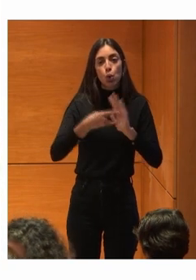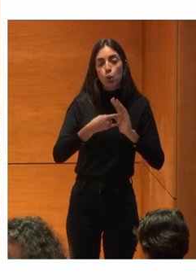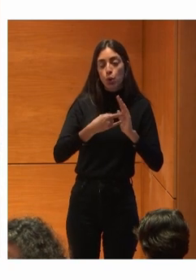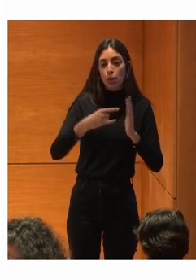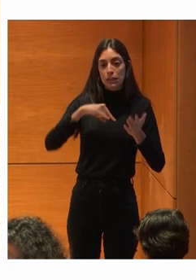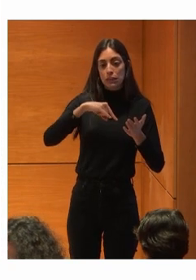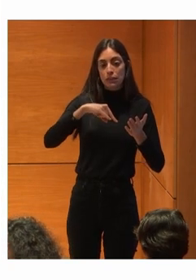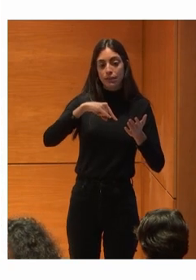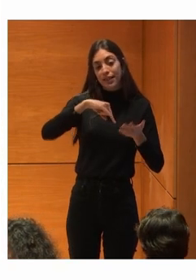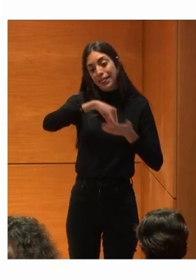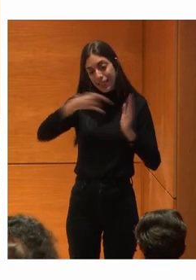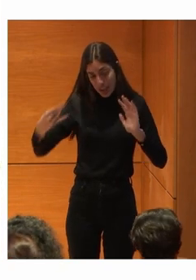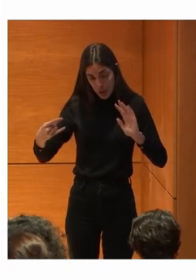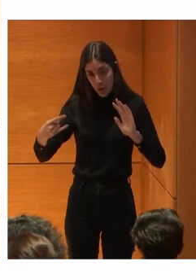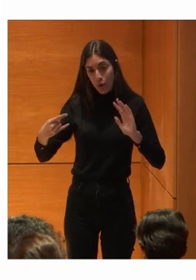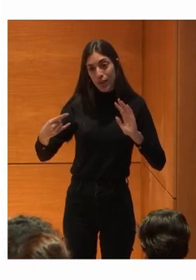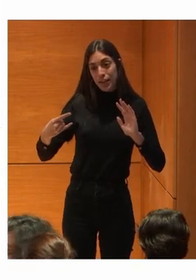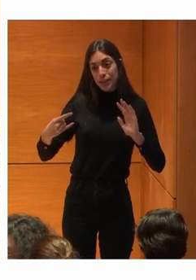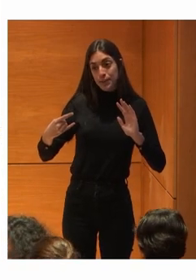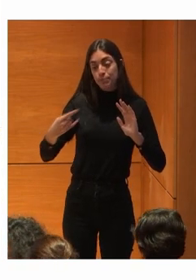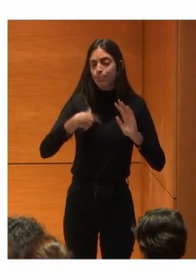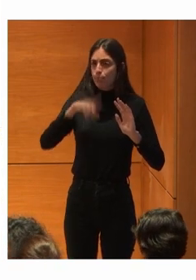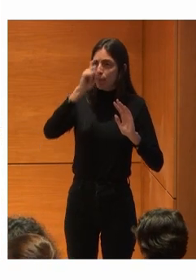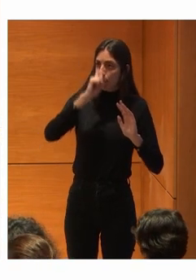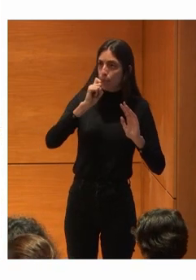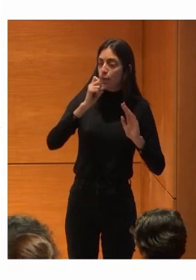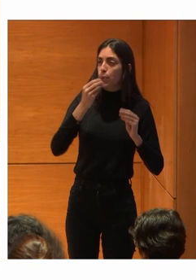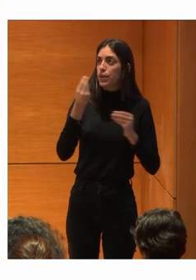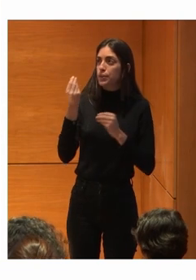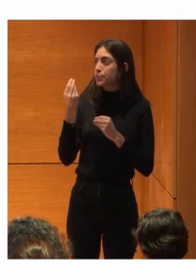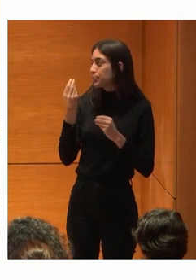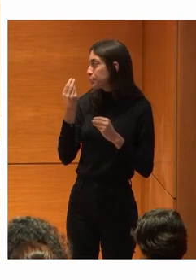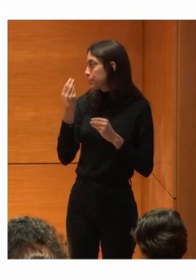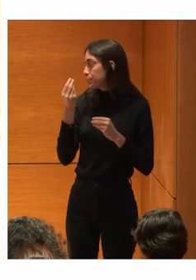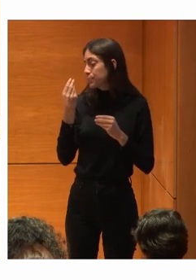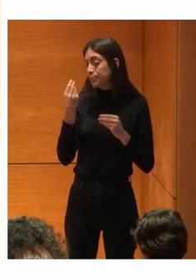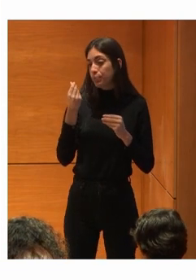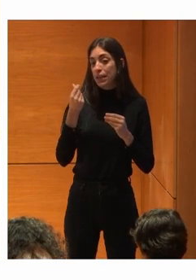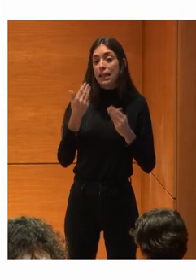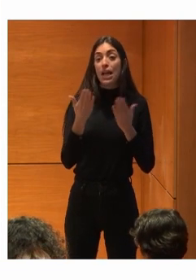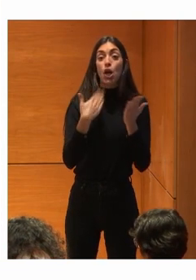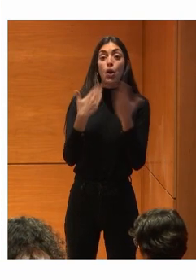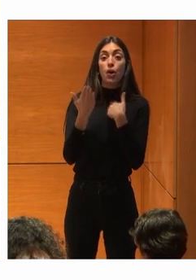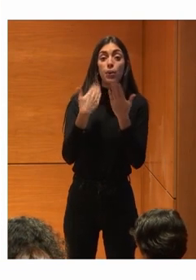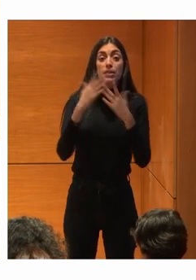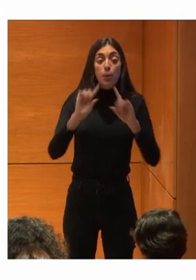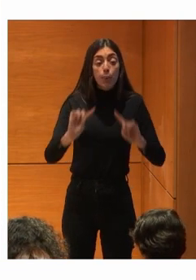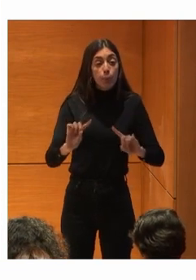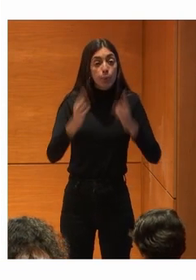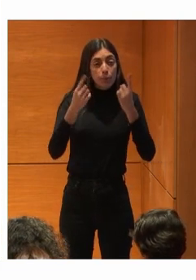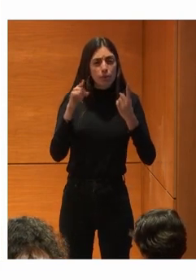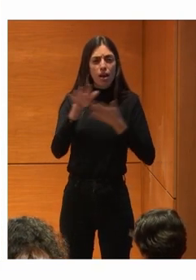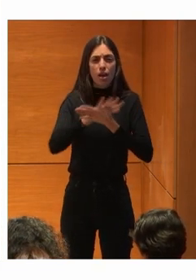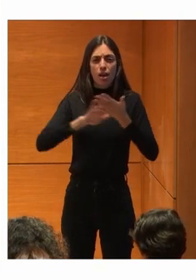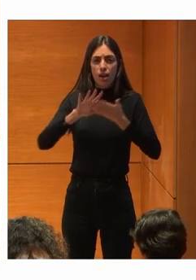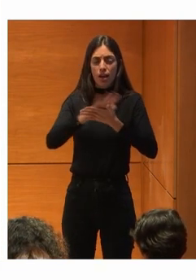Y Yo recuerdo En En La primera Conversación Que se tuvo Tú hablabas mucho